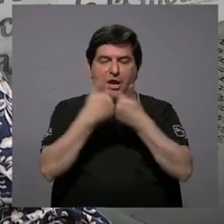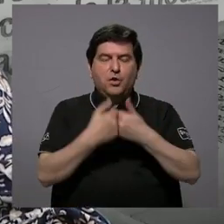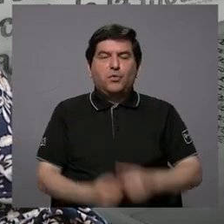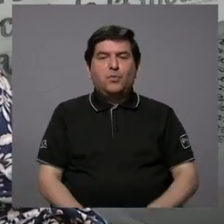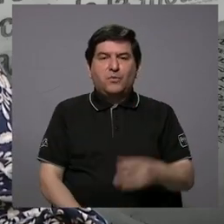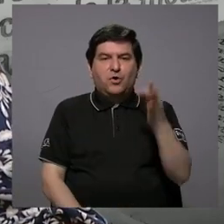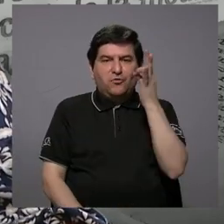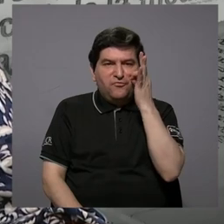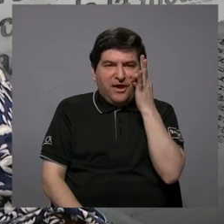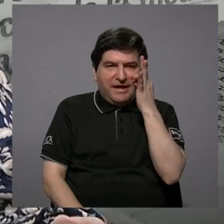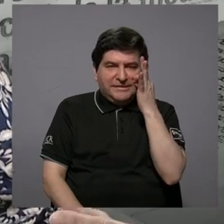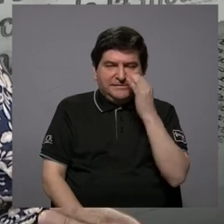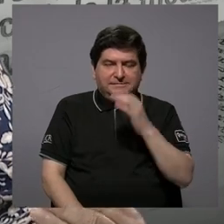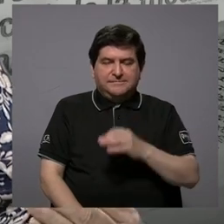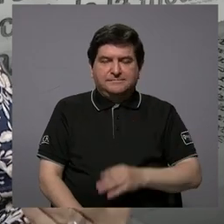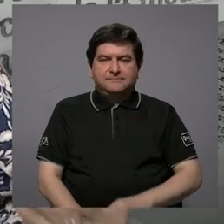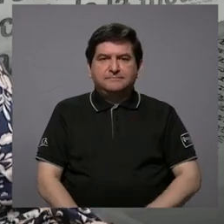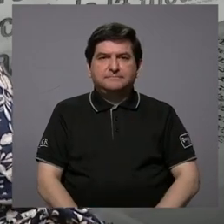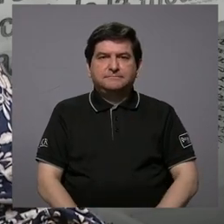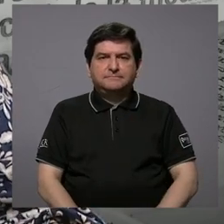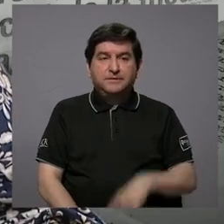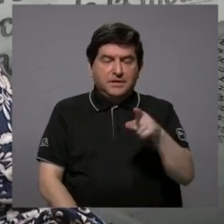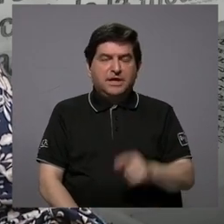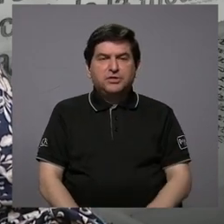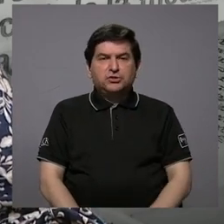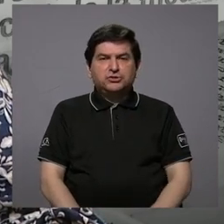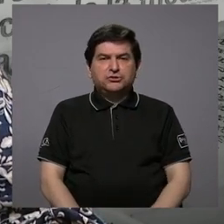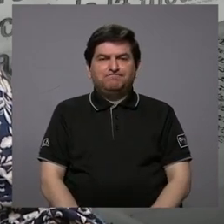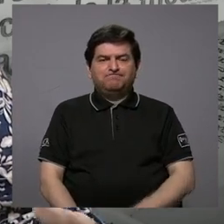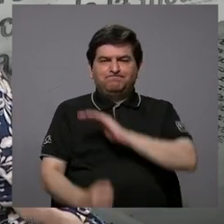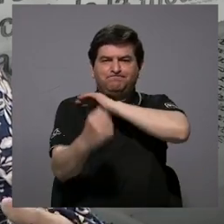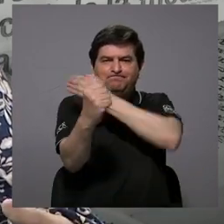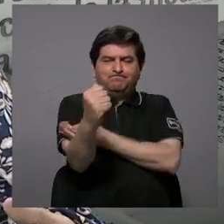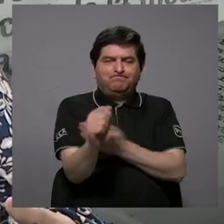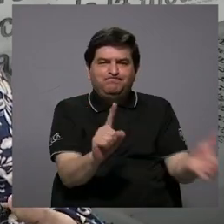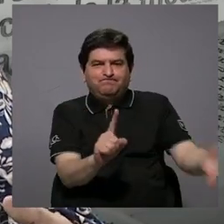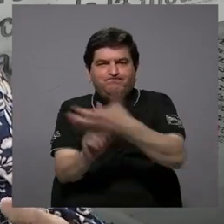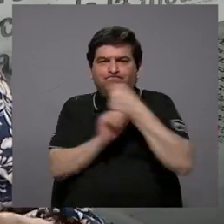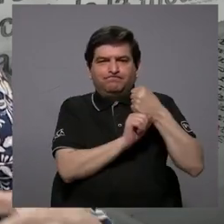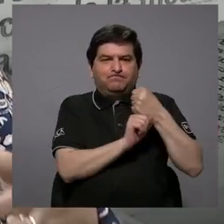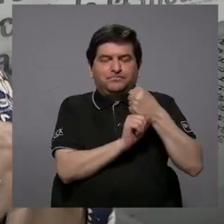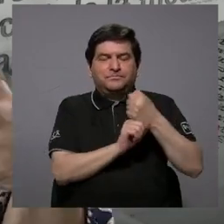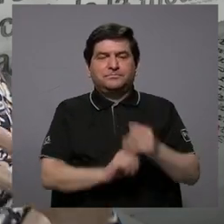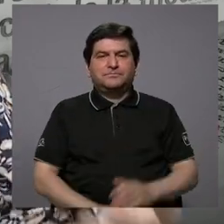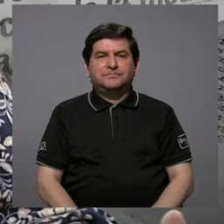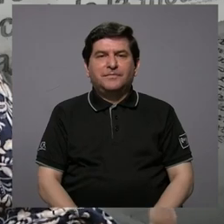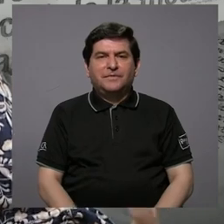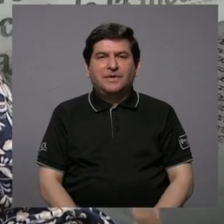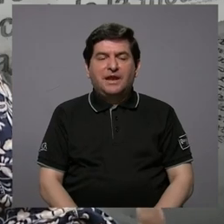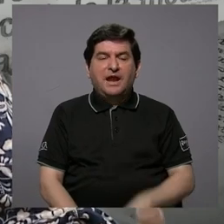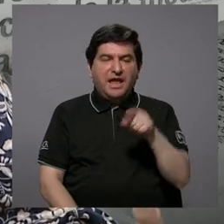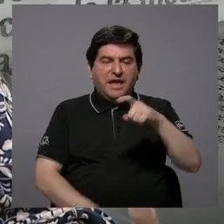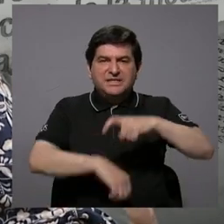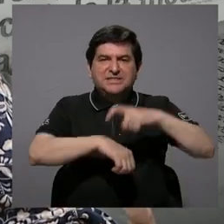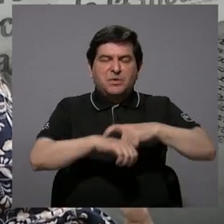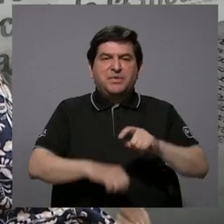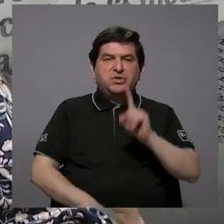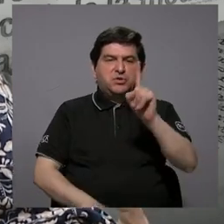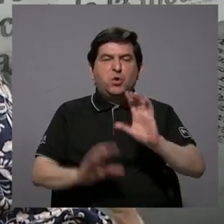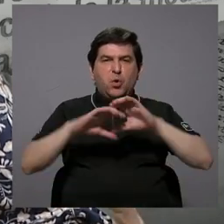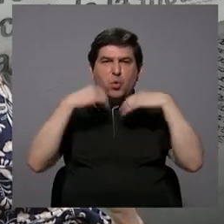y toman el poder. En ese momento se hace alguna comisión